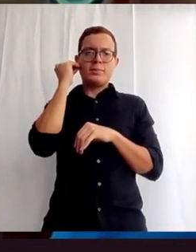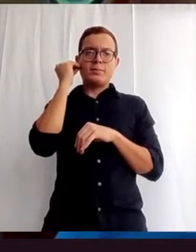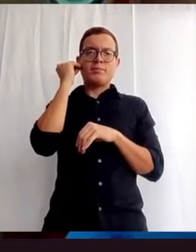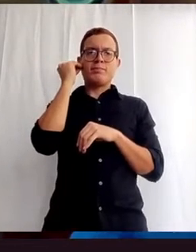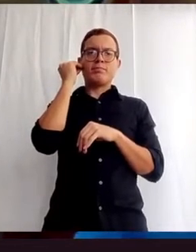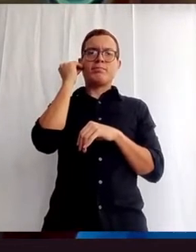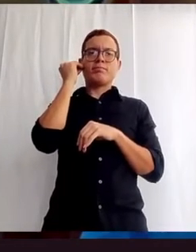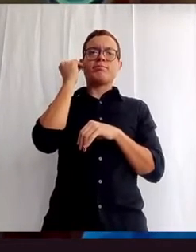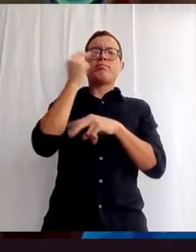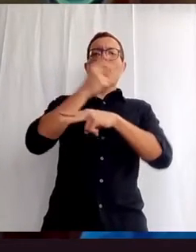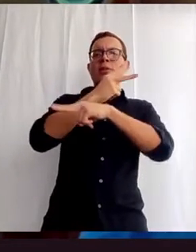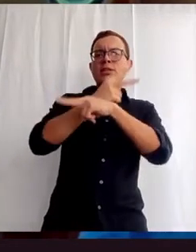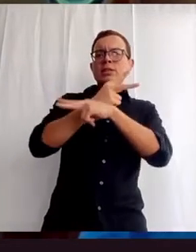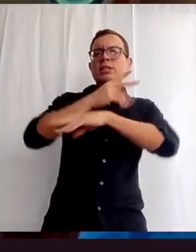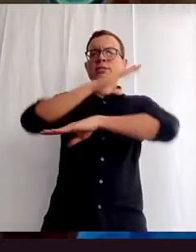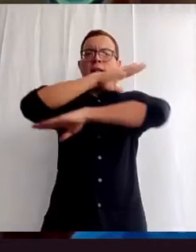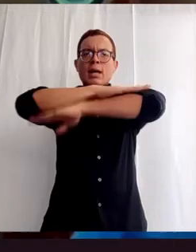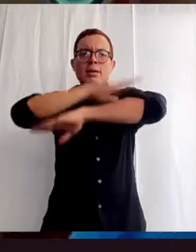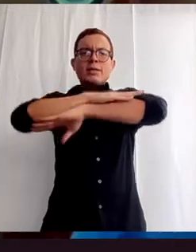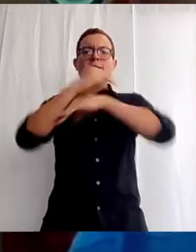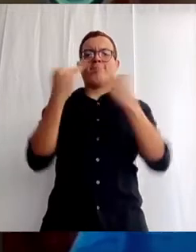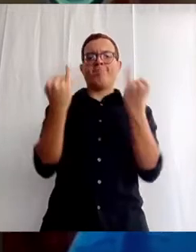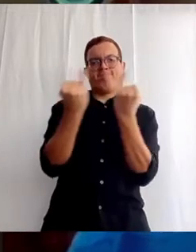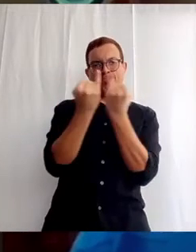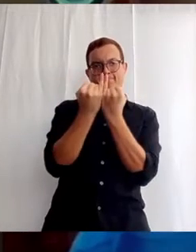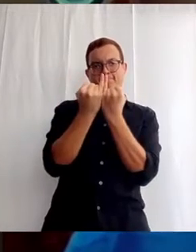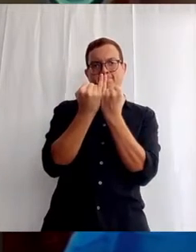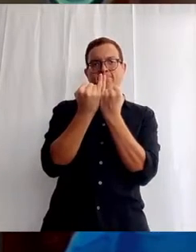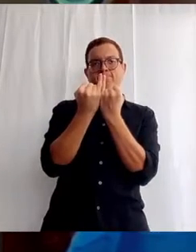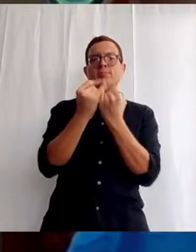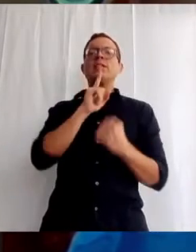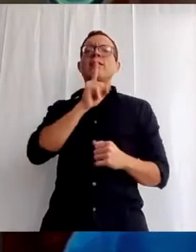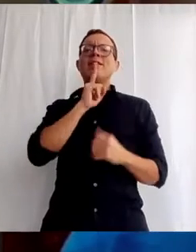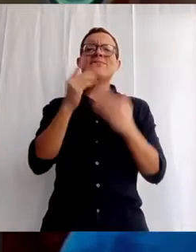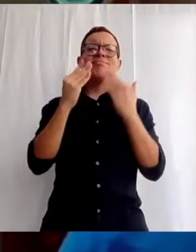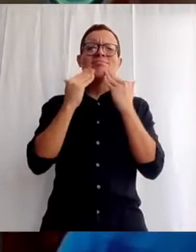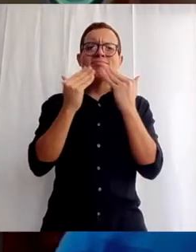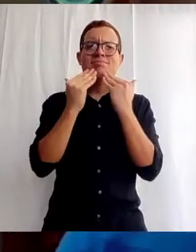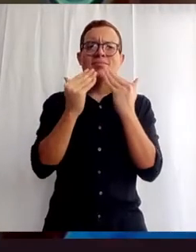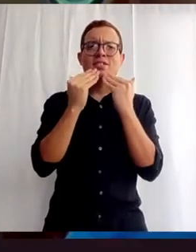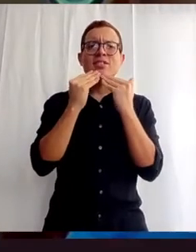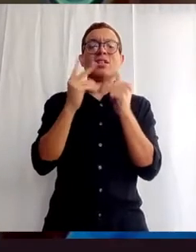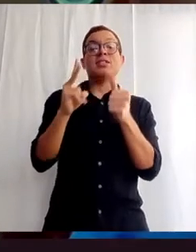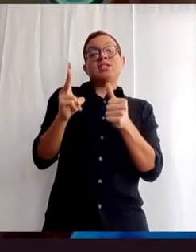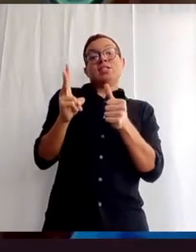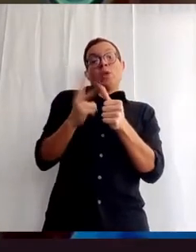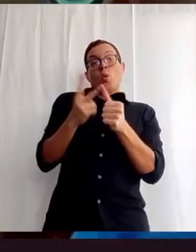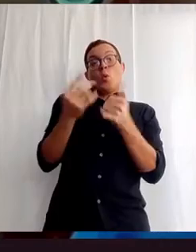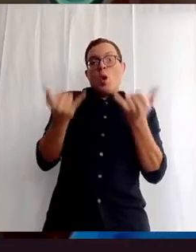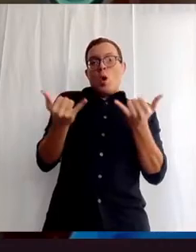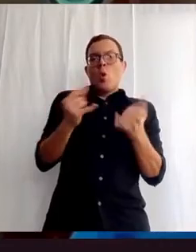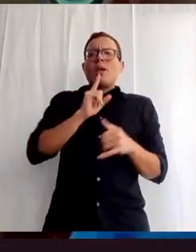disciplina de mantenerse aislados, muchas gracias. En segundo lugar, quiero